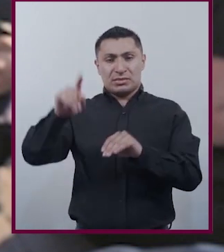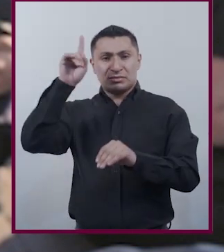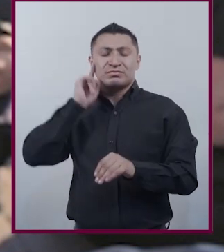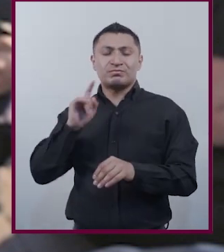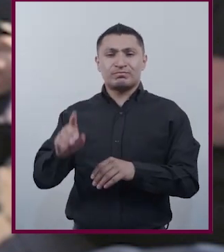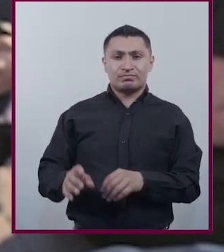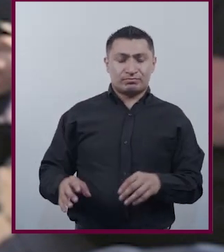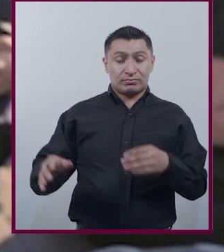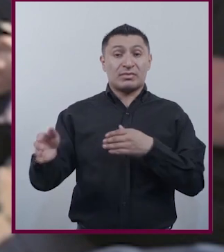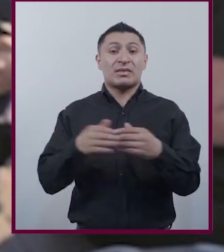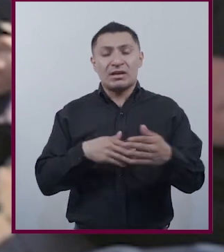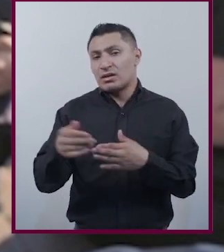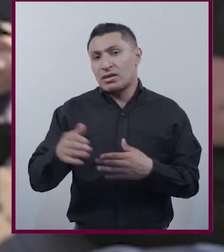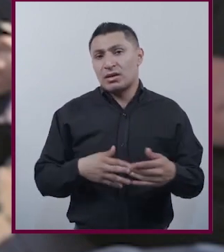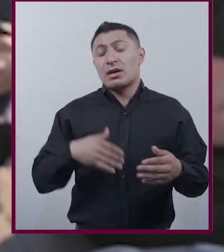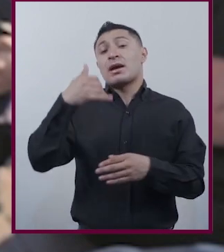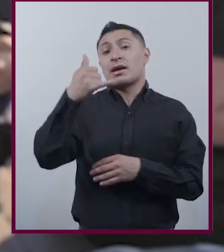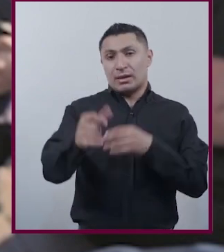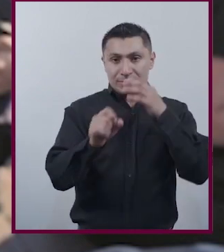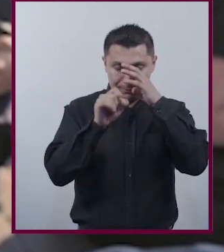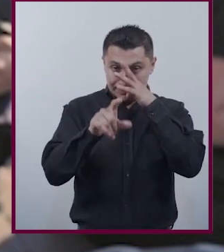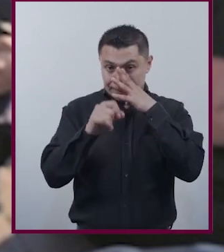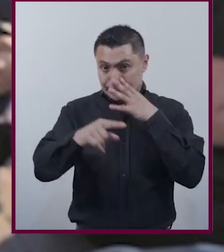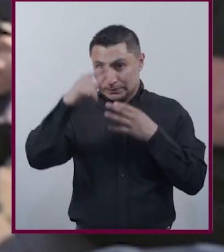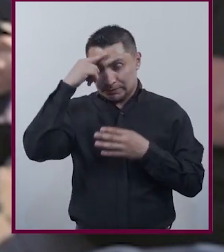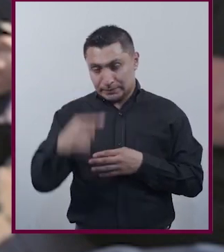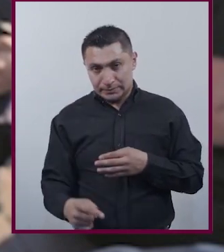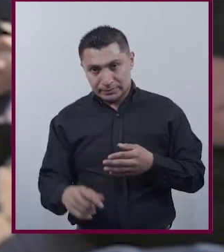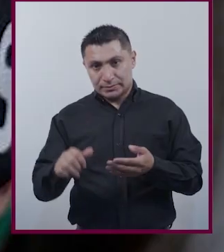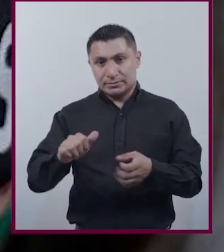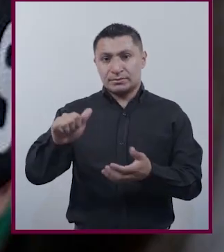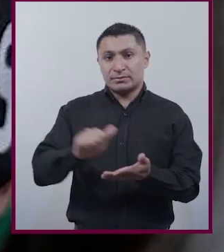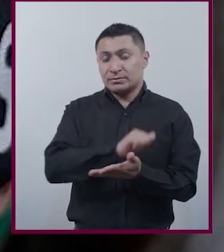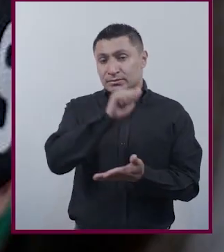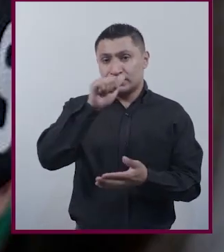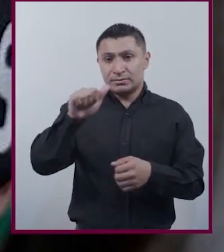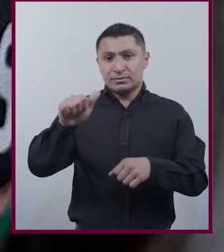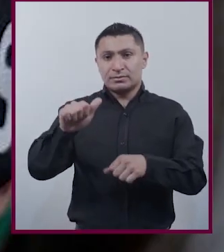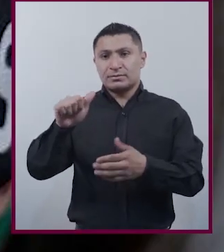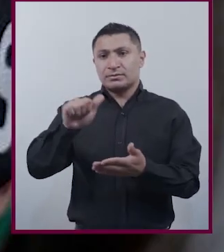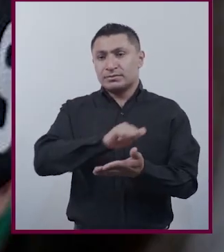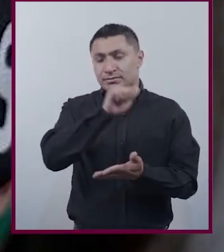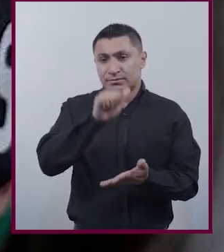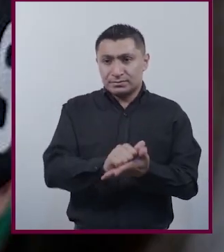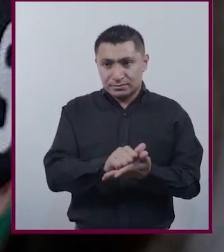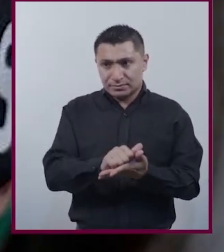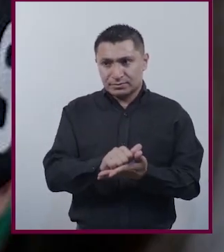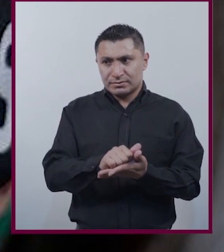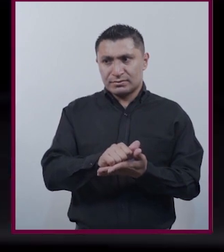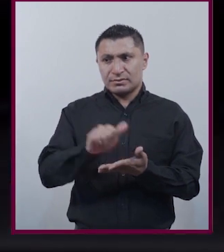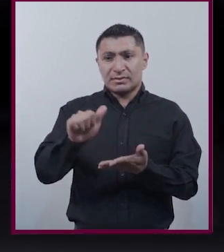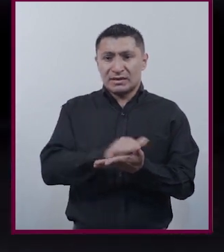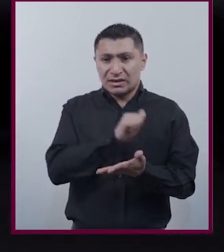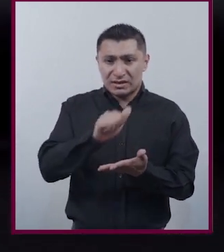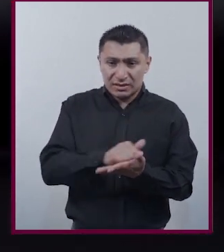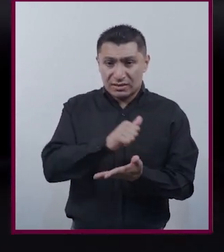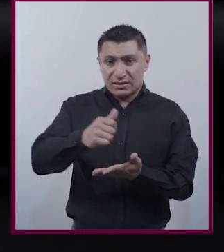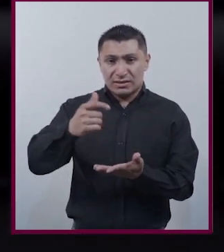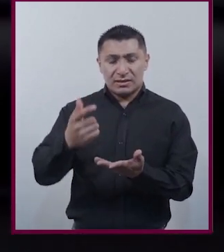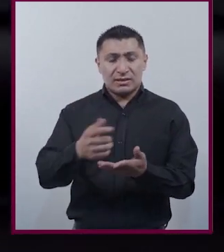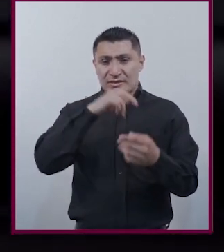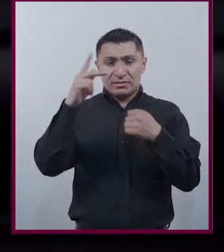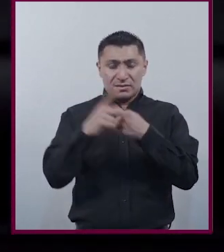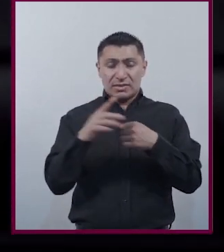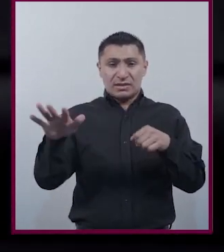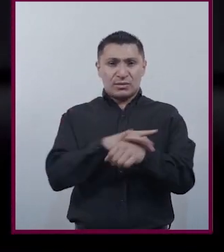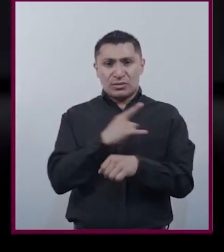contemporáneos Y por supuesto Para las agendas municipales Estatales y federales De nuestro país Debido a que se